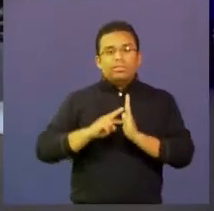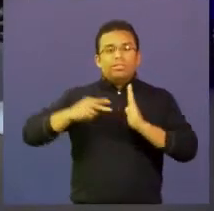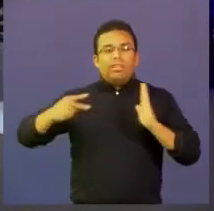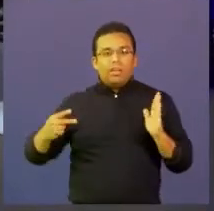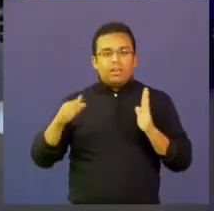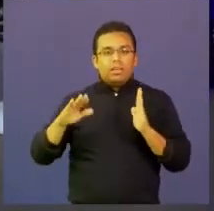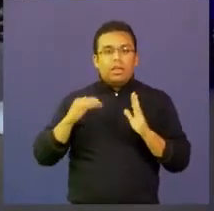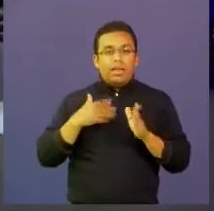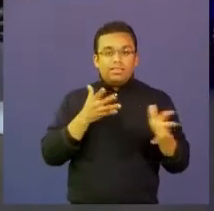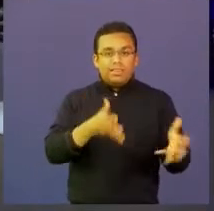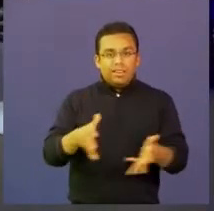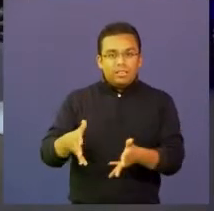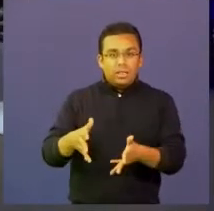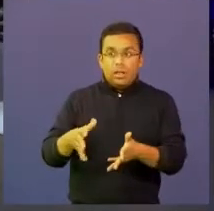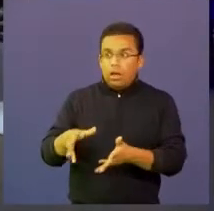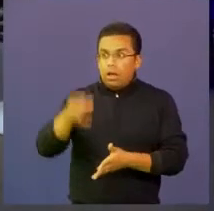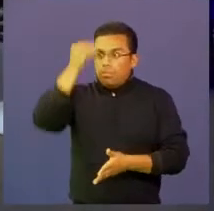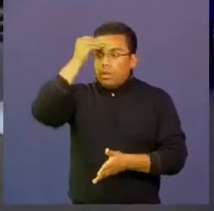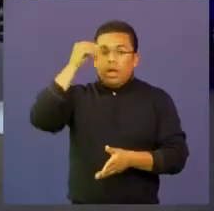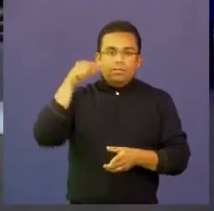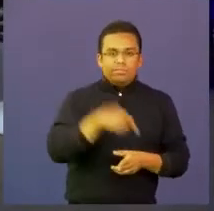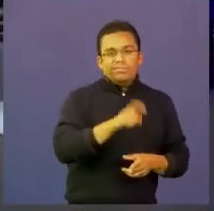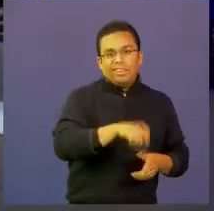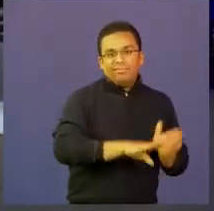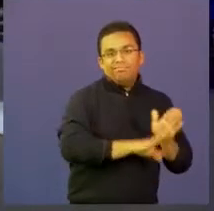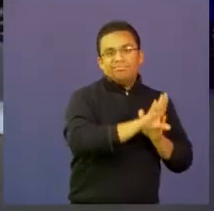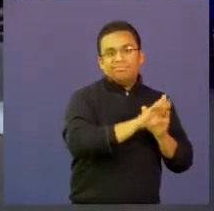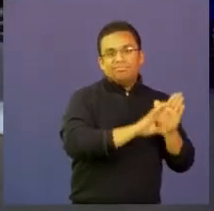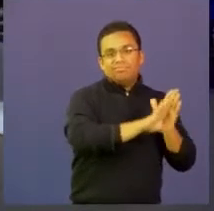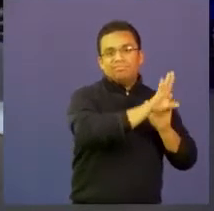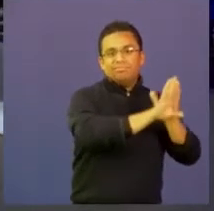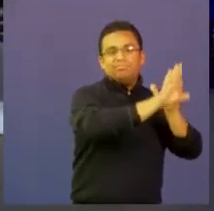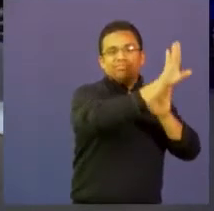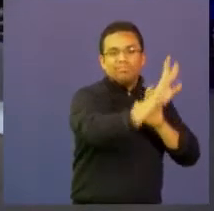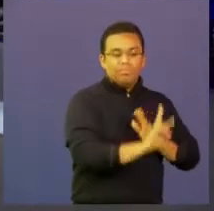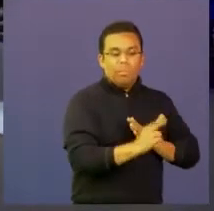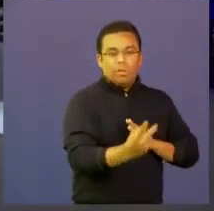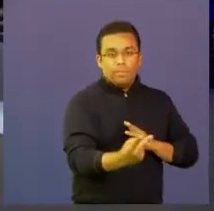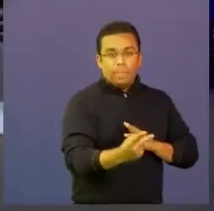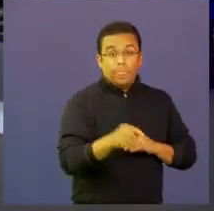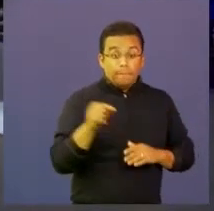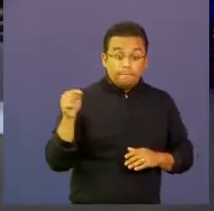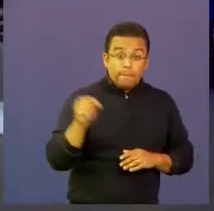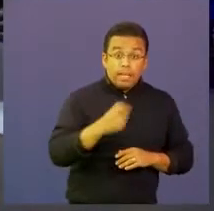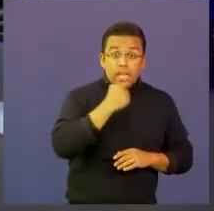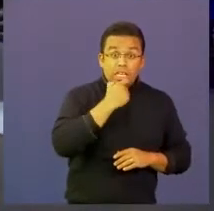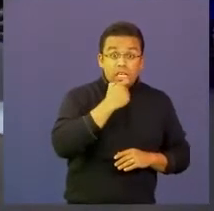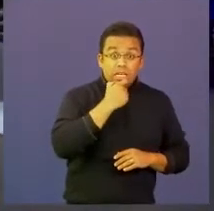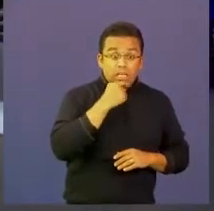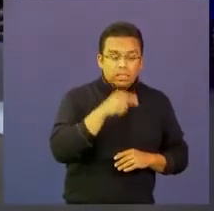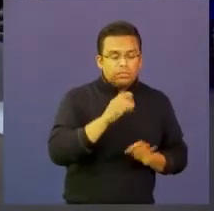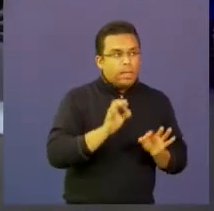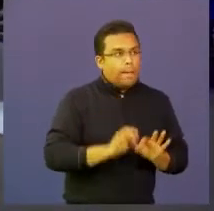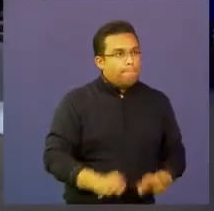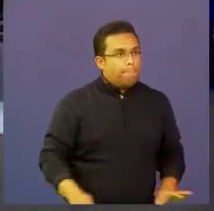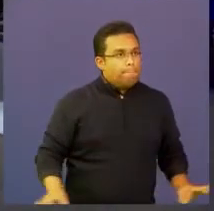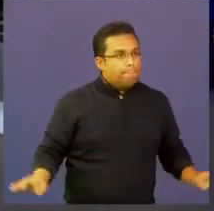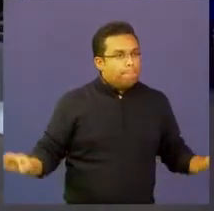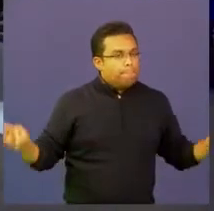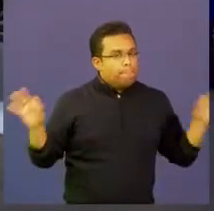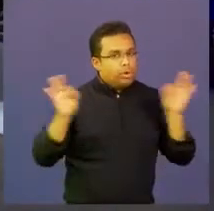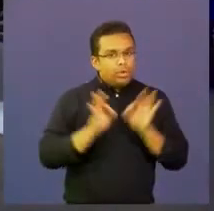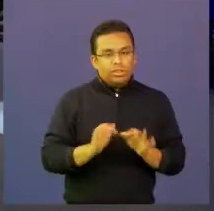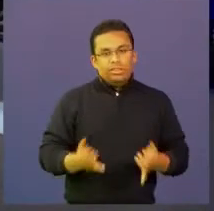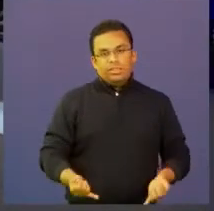obviamente tendremos que ir evolucionando en esto el aprendizaje en inglés es supremamente importante hoy en día